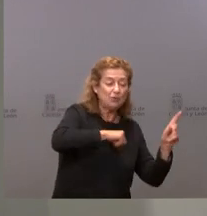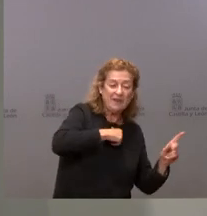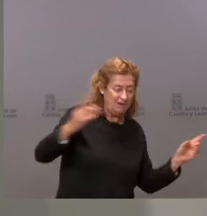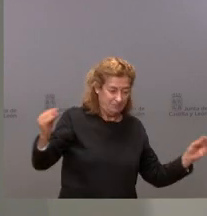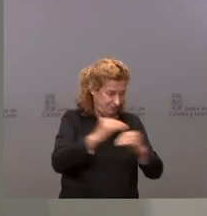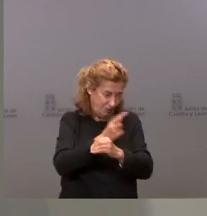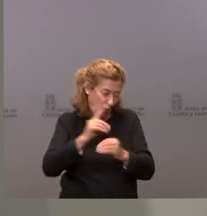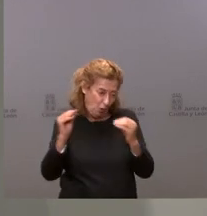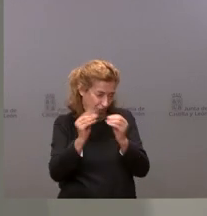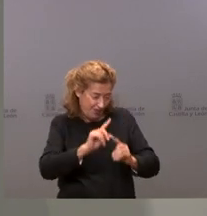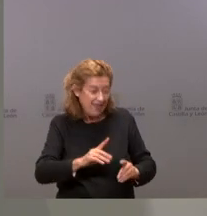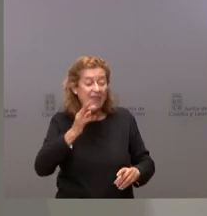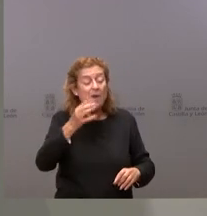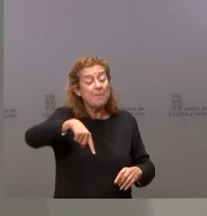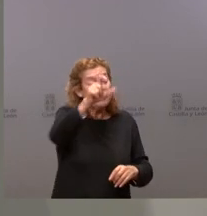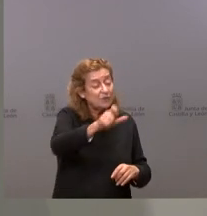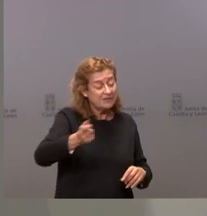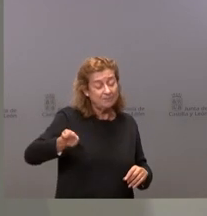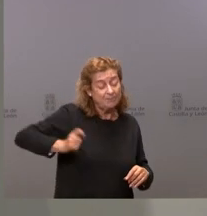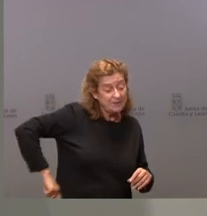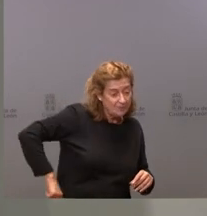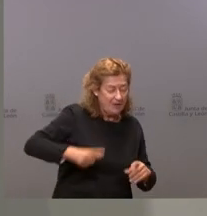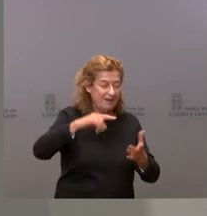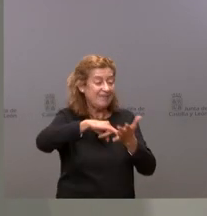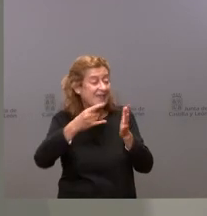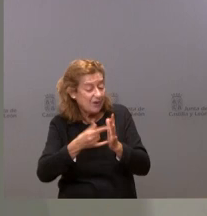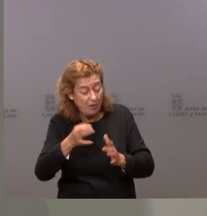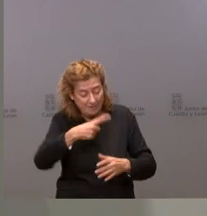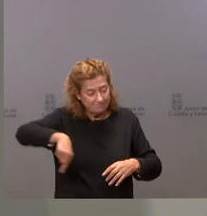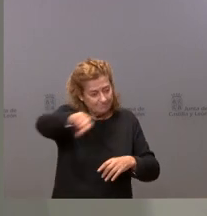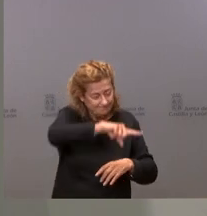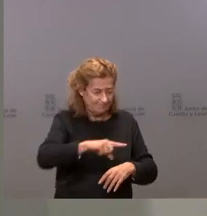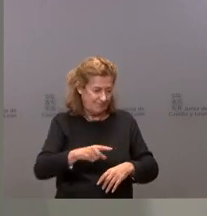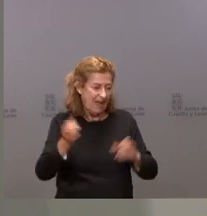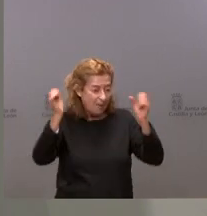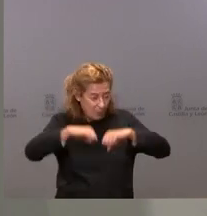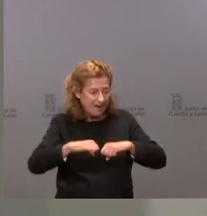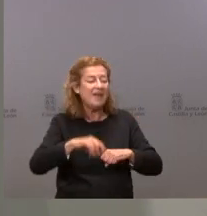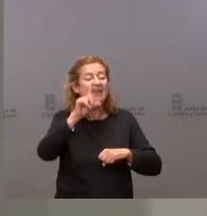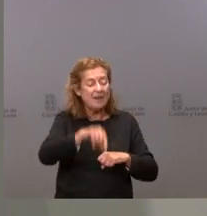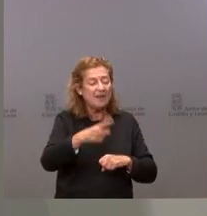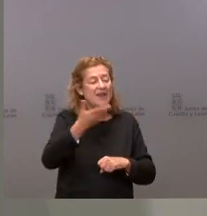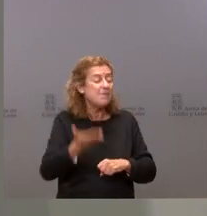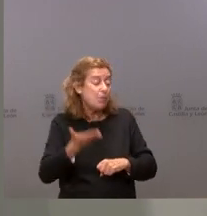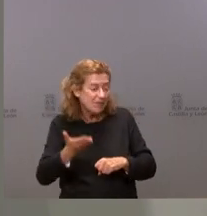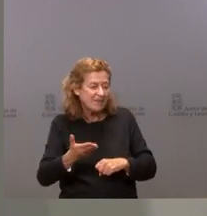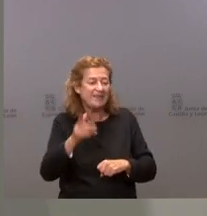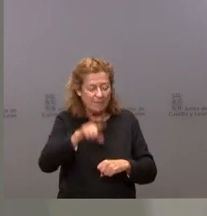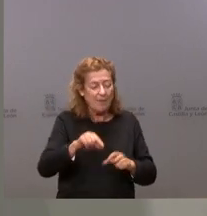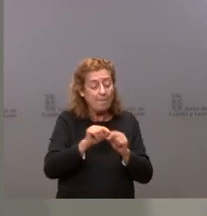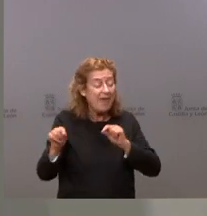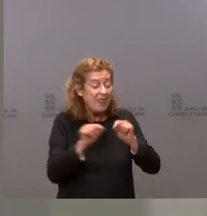técnicos, los profesionales quienes quieren determinar la catalogación. En todo caso, para nosotros lo importante son las medidas que se tomen